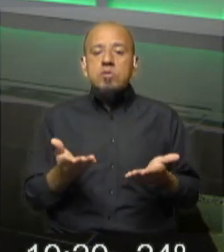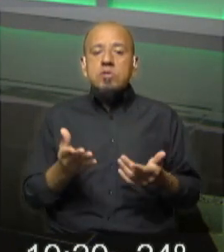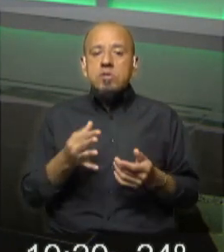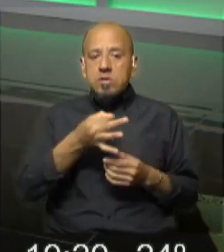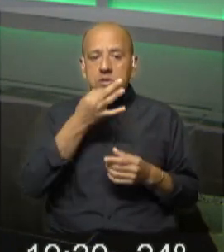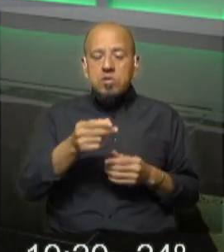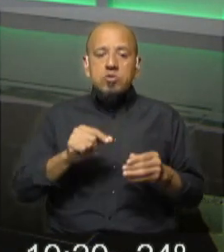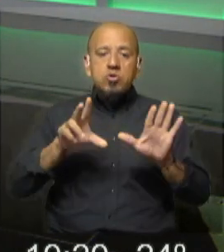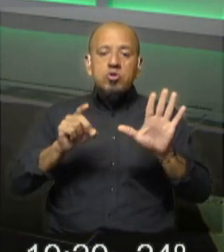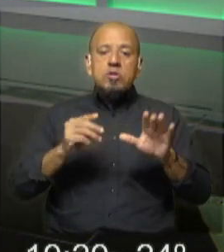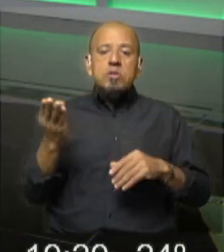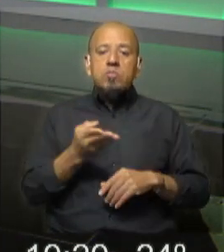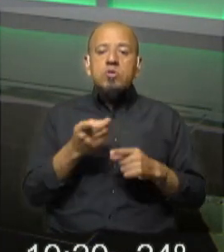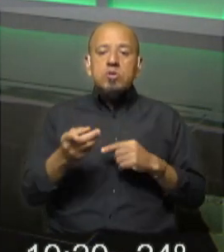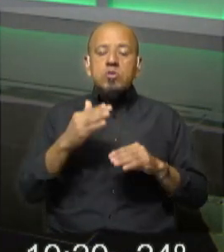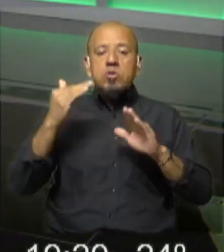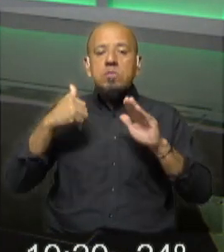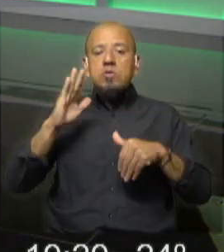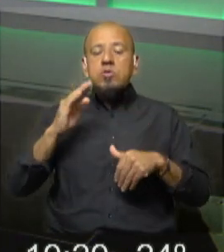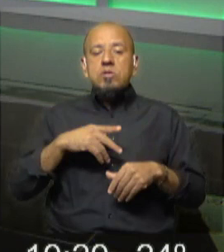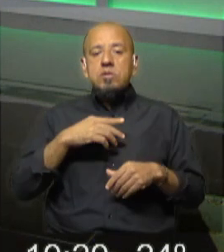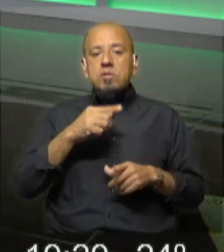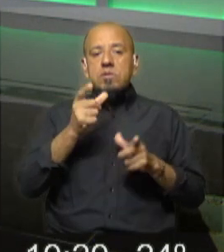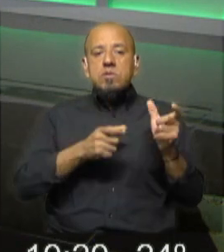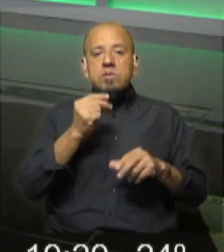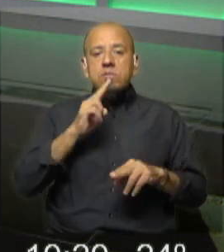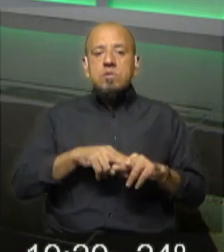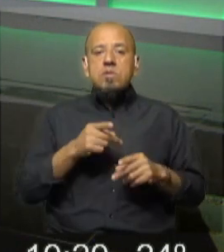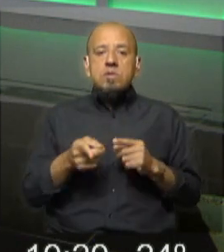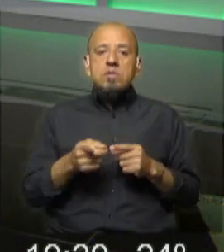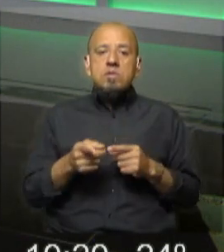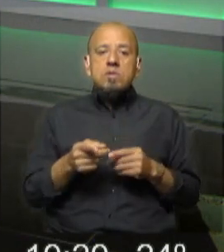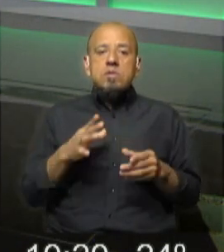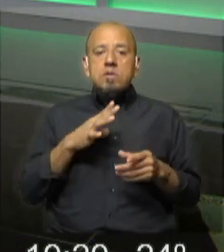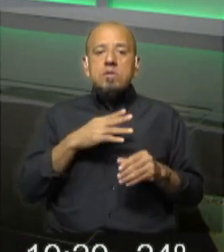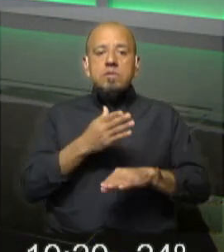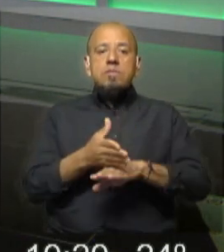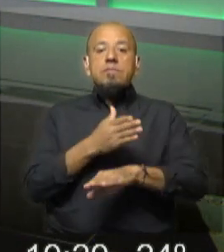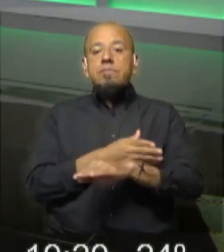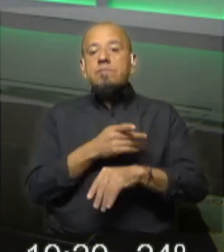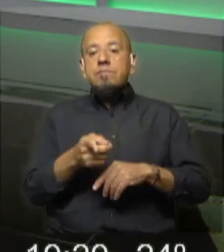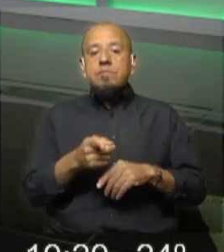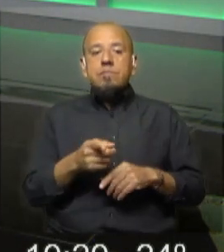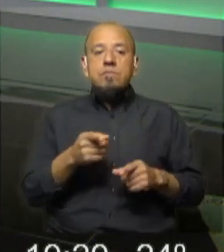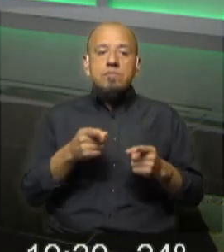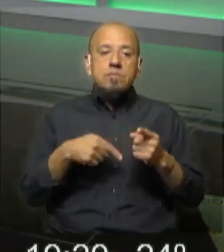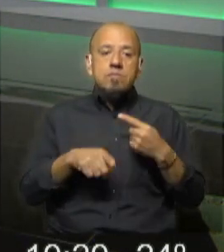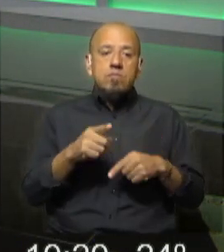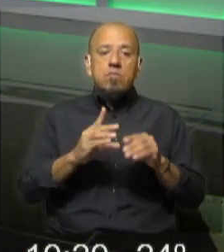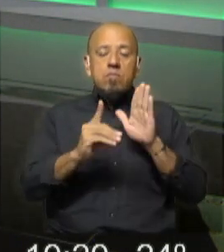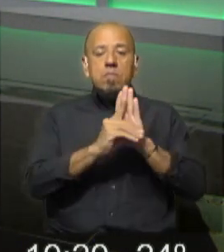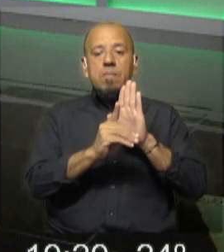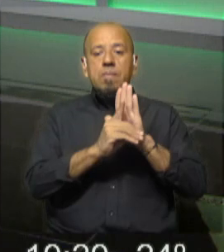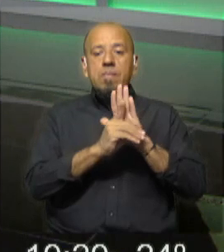que en el 80% la mayoría de los homicidios estaban vinculados a personas que tenían antecedentes. Algo que se desprende de estos datos